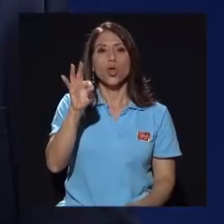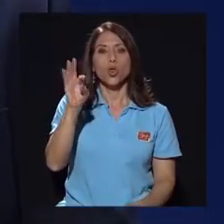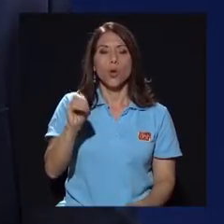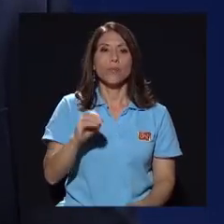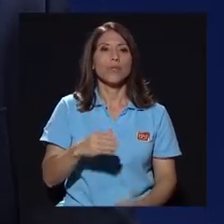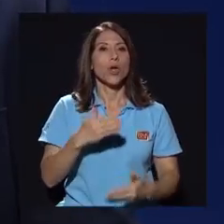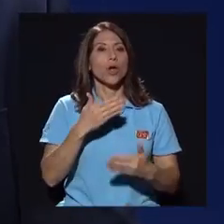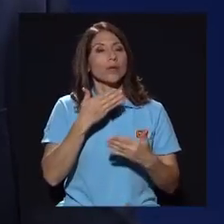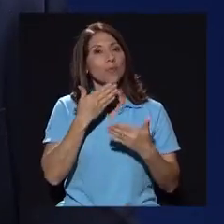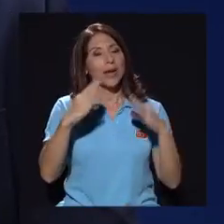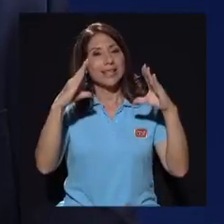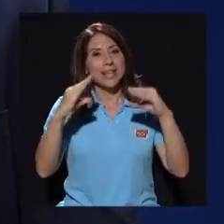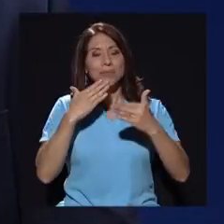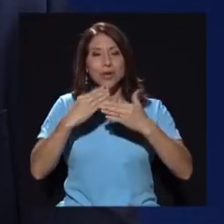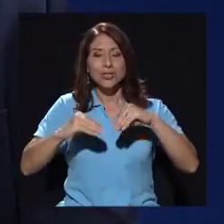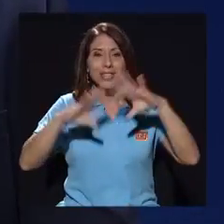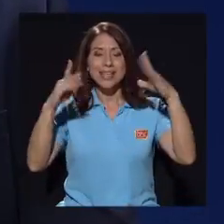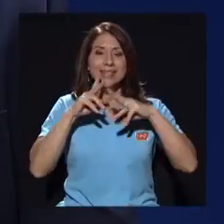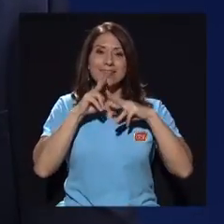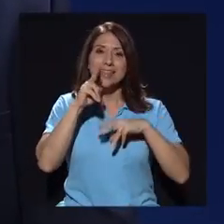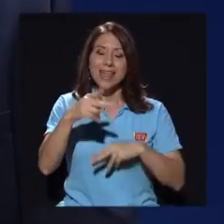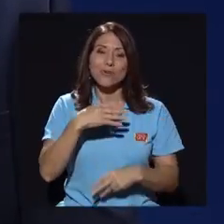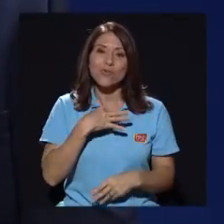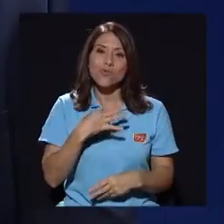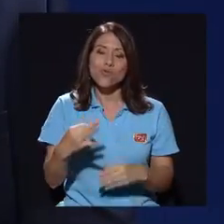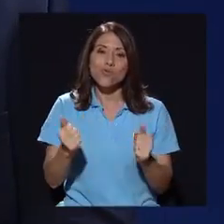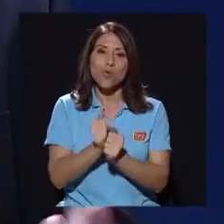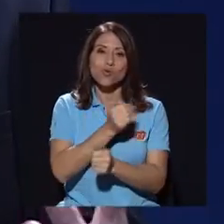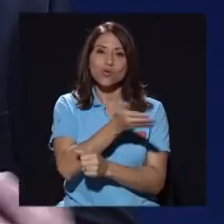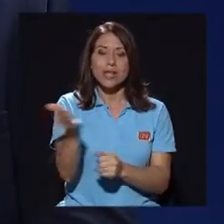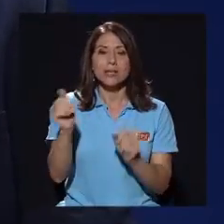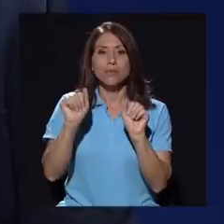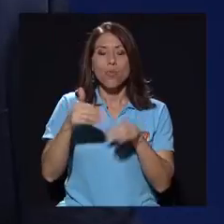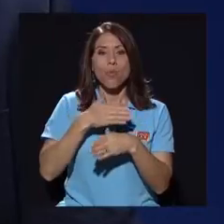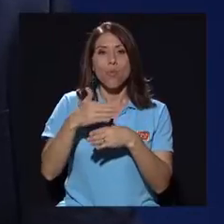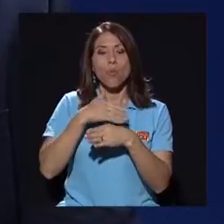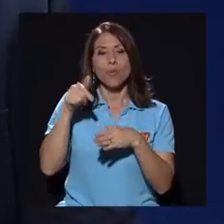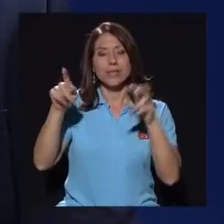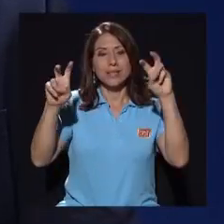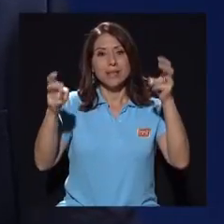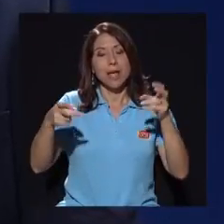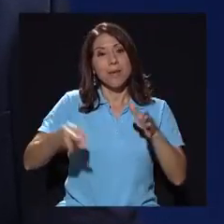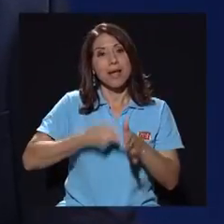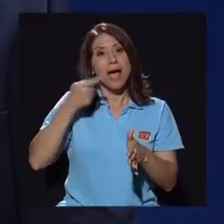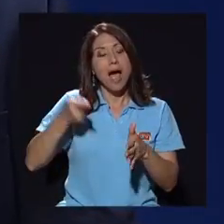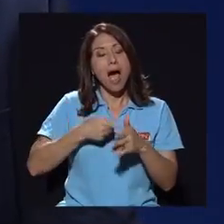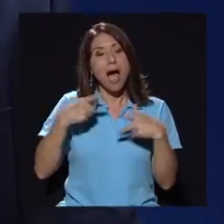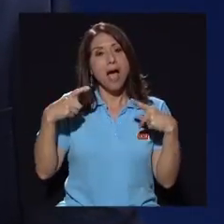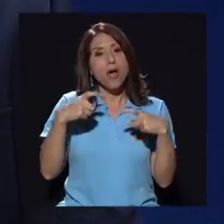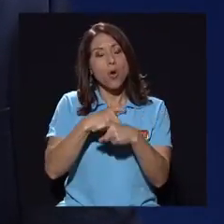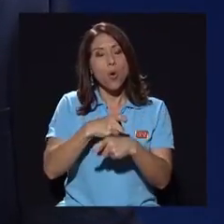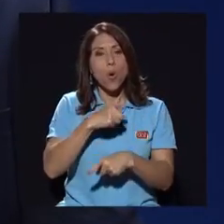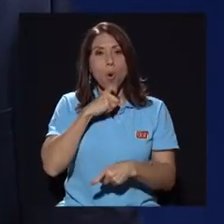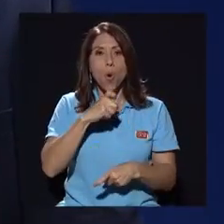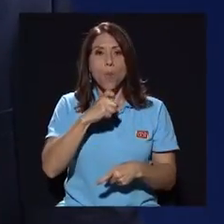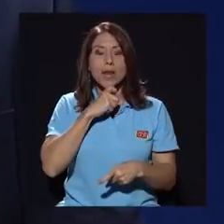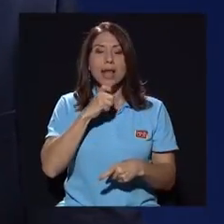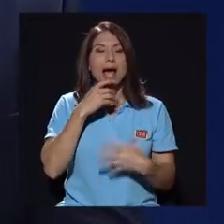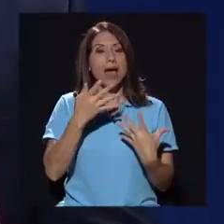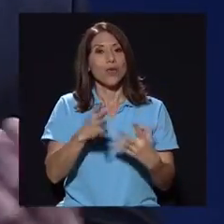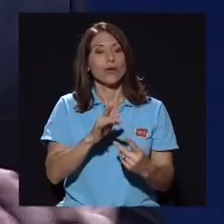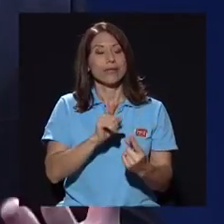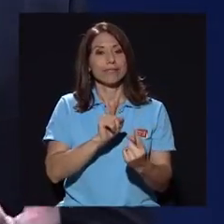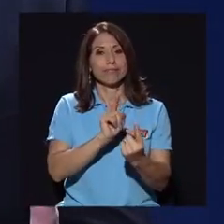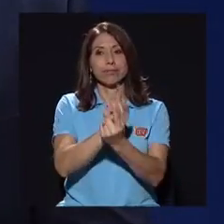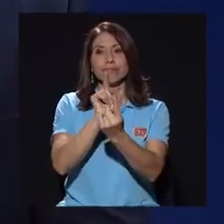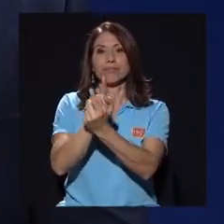Buenas tardes, buenos días. De verdad que es un gusto estar con ustedes y poder compartir acerca de este tema que a veces es complicado tener